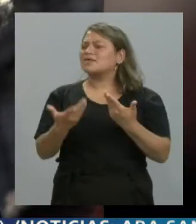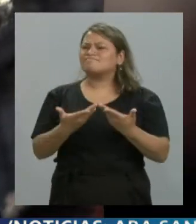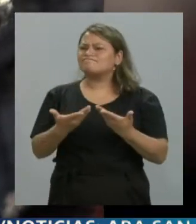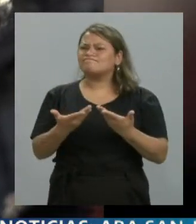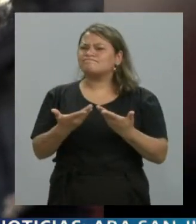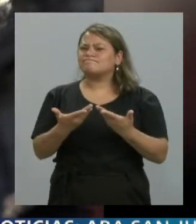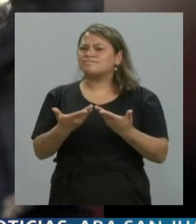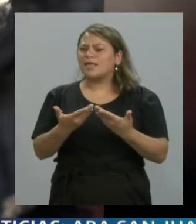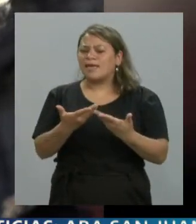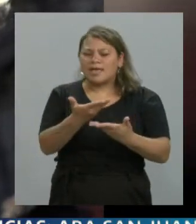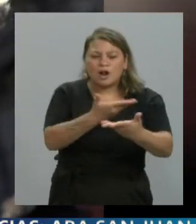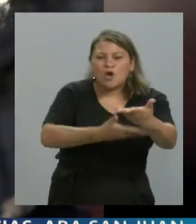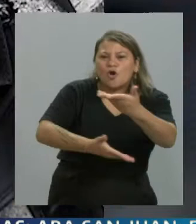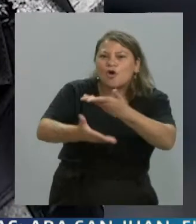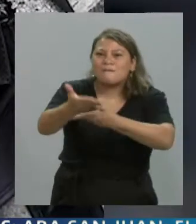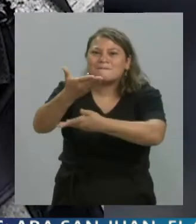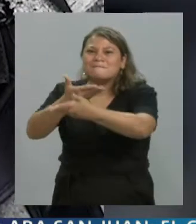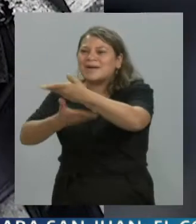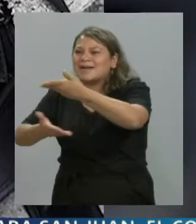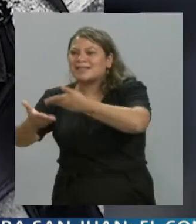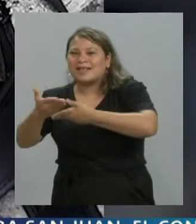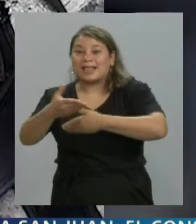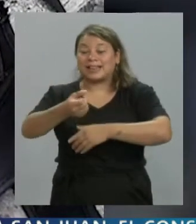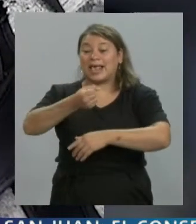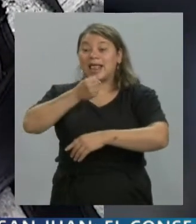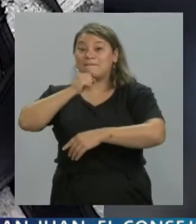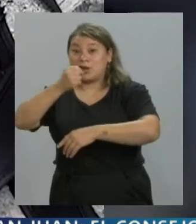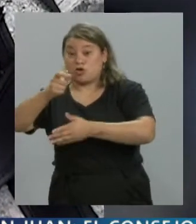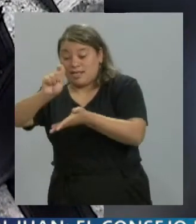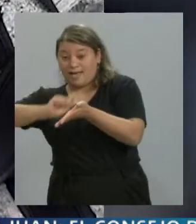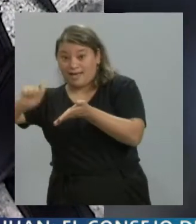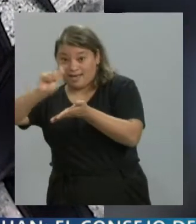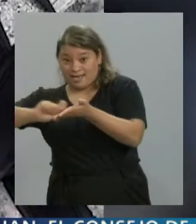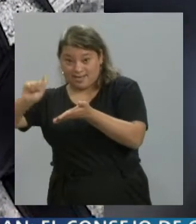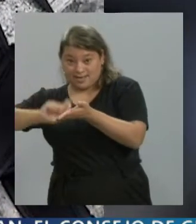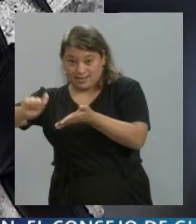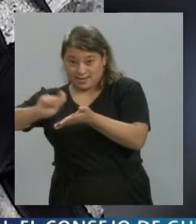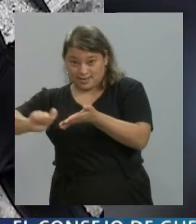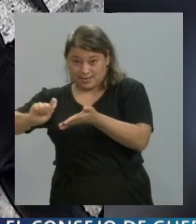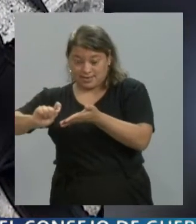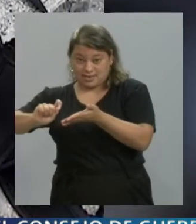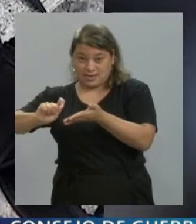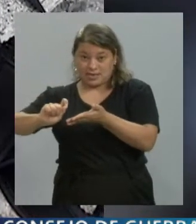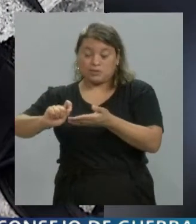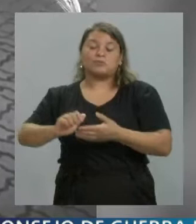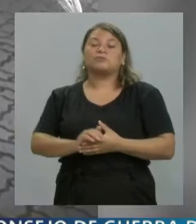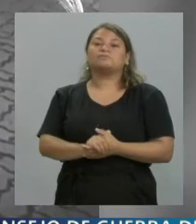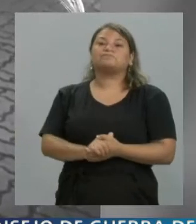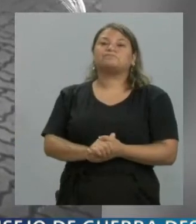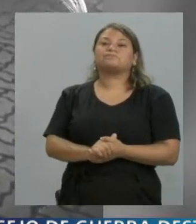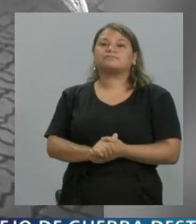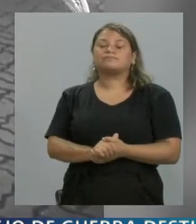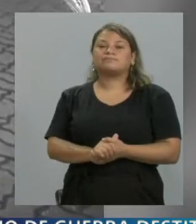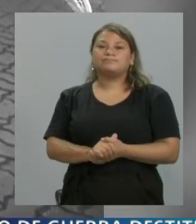interacción entre el periodista que escribe, en el caso nuestro de los reporteros gráficos,